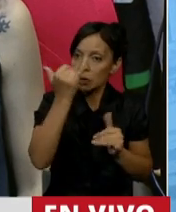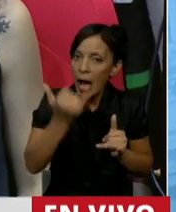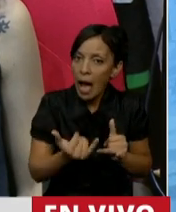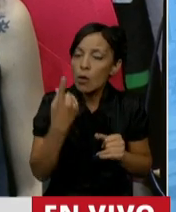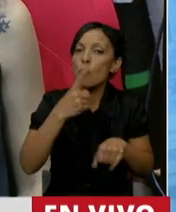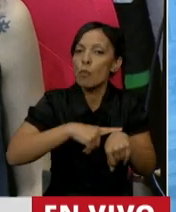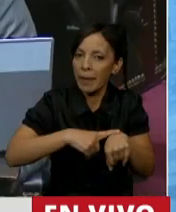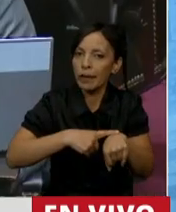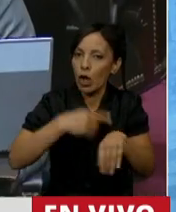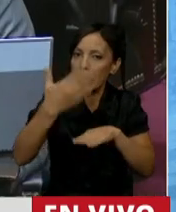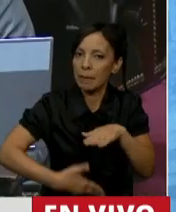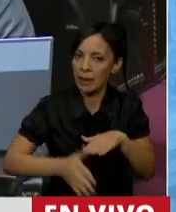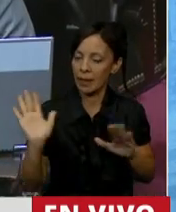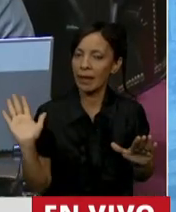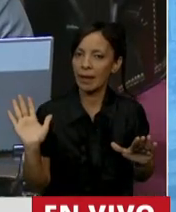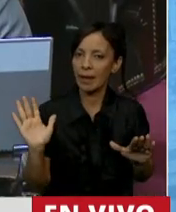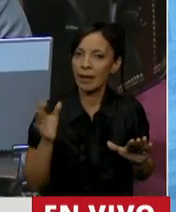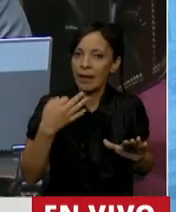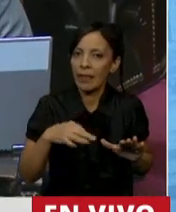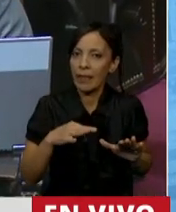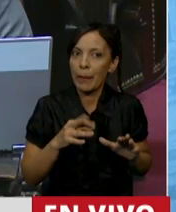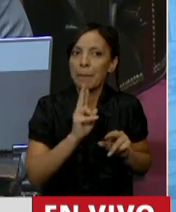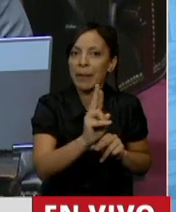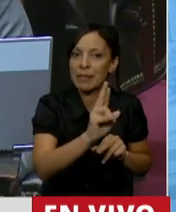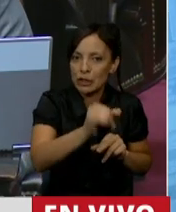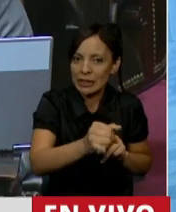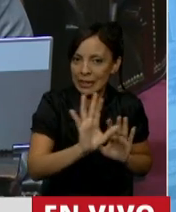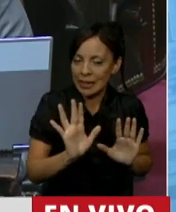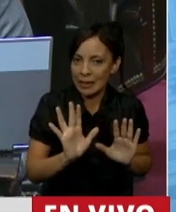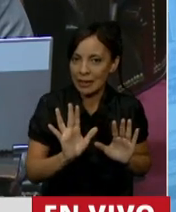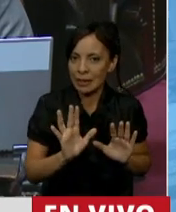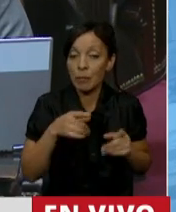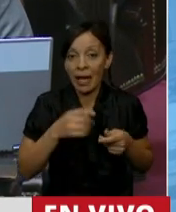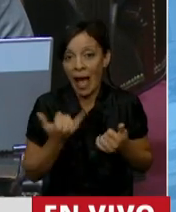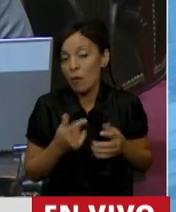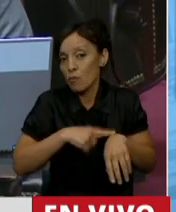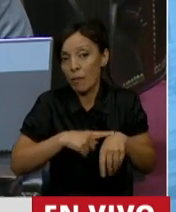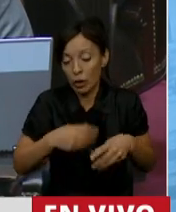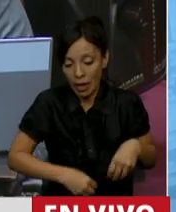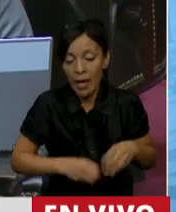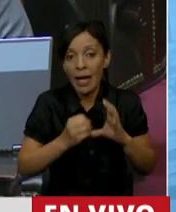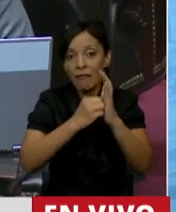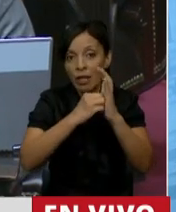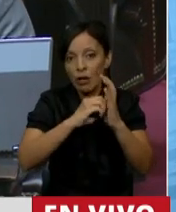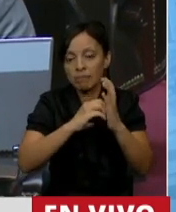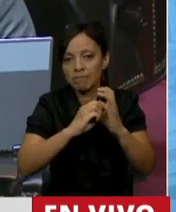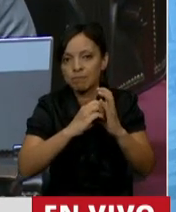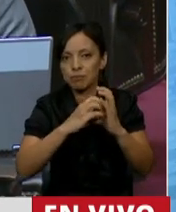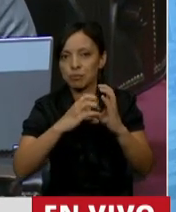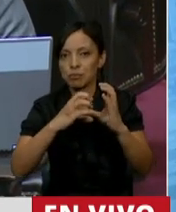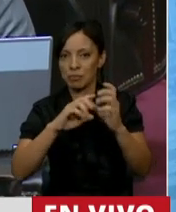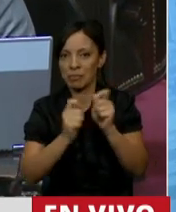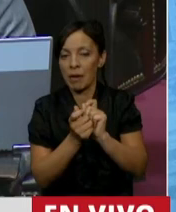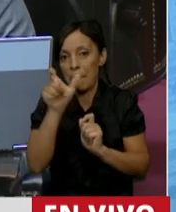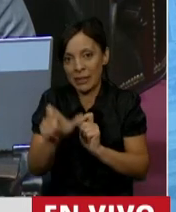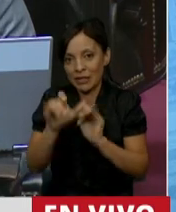momento en el que el embrión se transforma en un feto viable. Y por lo tanto, esto tiene que estar en la